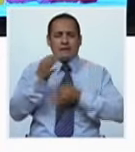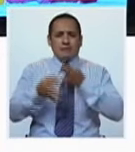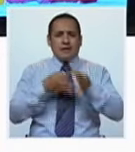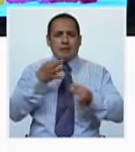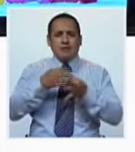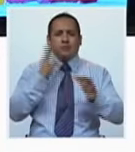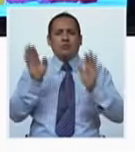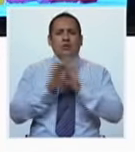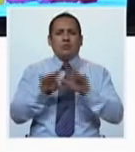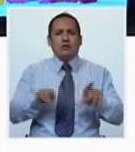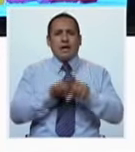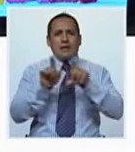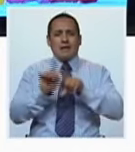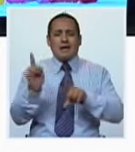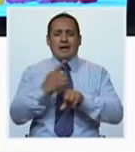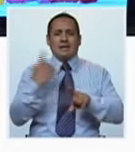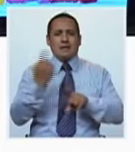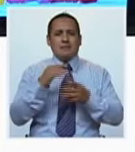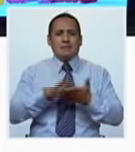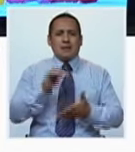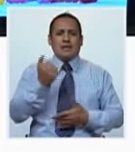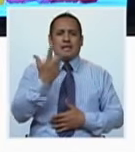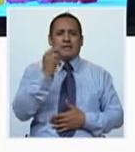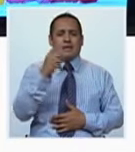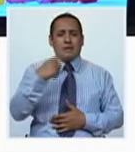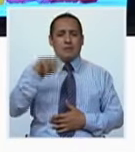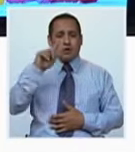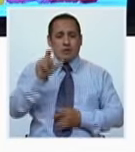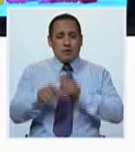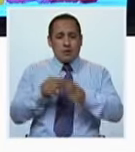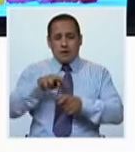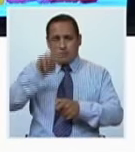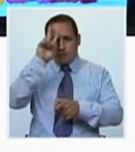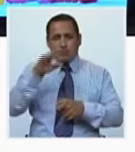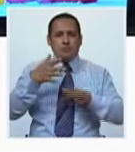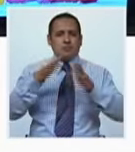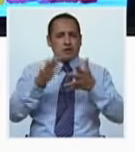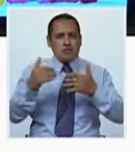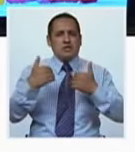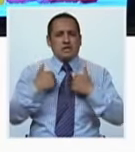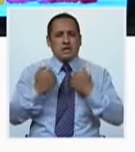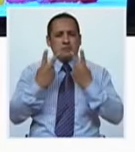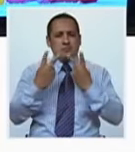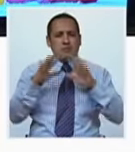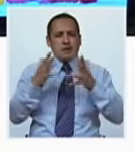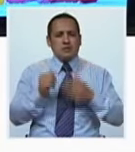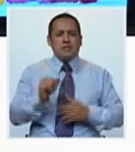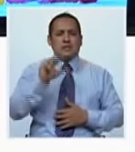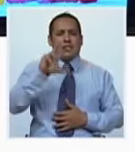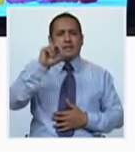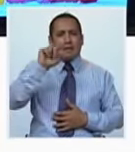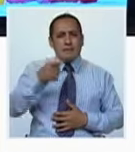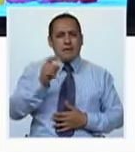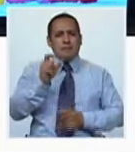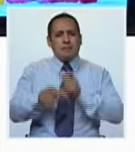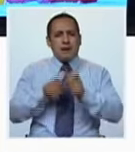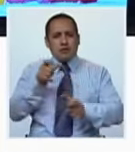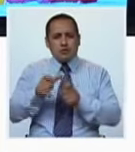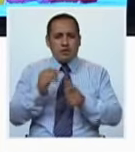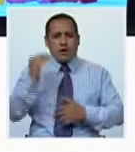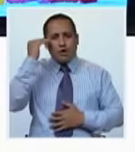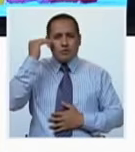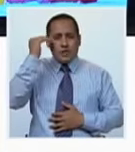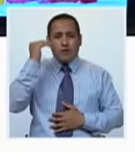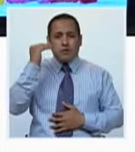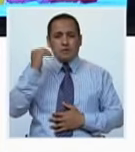podríamos decir que extrapolando a nuestra población de más de 30 millones de peruanos, deberíamos esperar tener 30.000 personas con